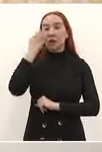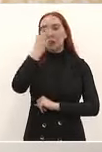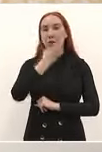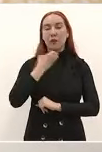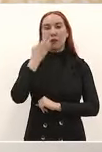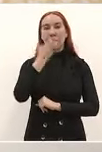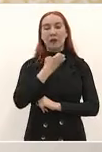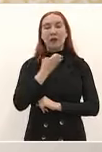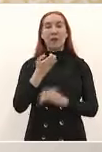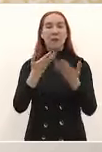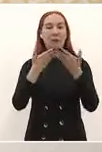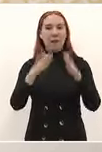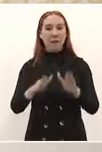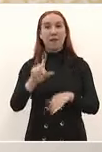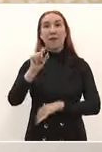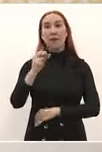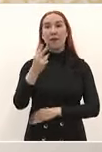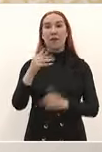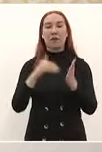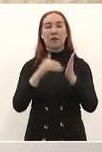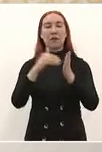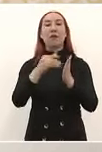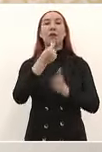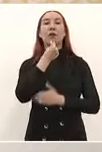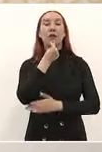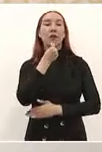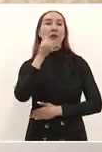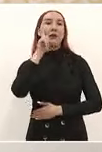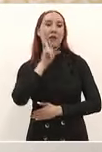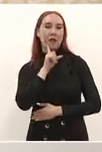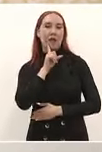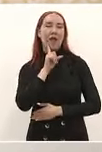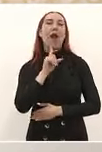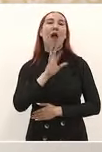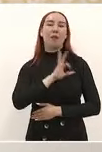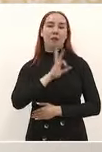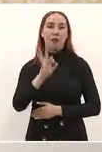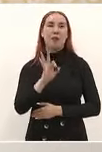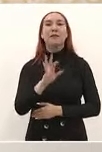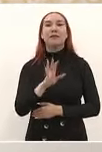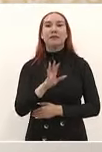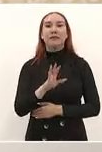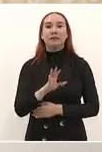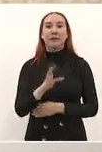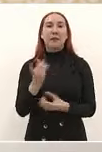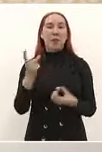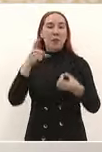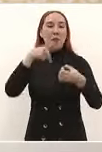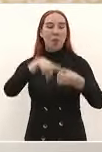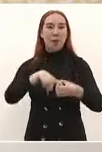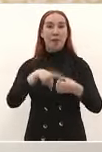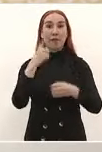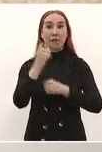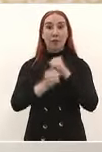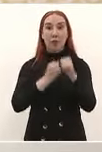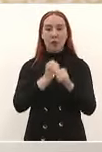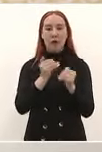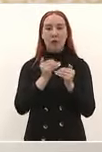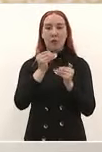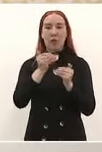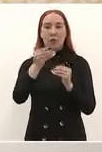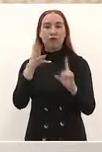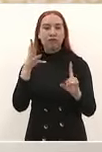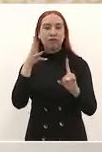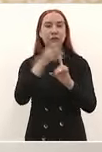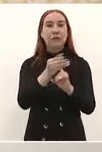hay más de 22 millones de niñas y niños inscritos de los cuales cada año llegamos a poco más de 5